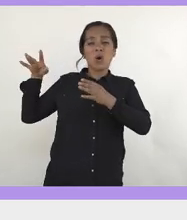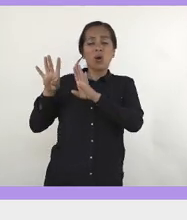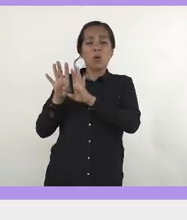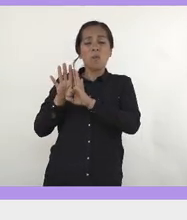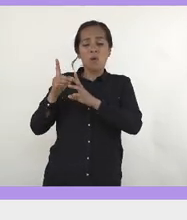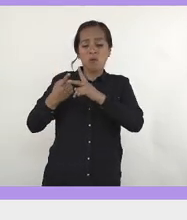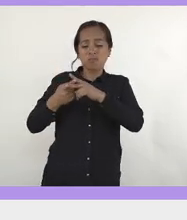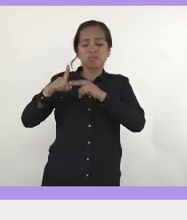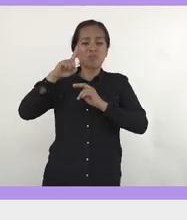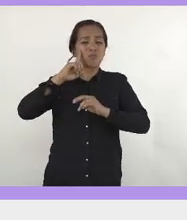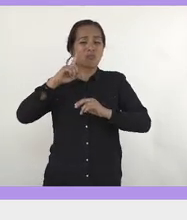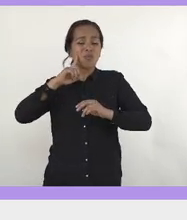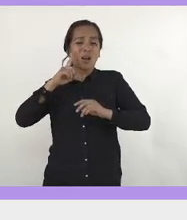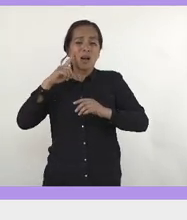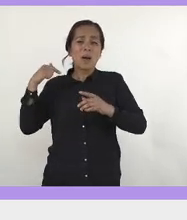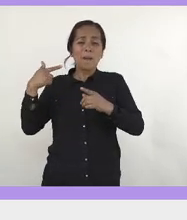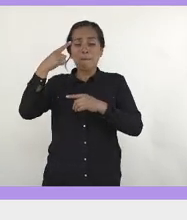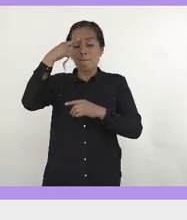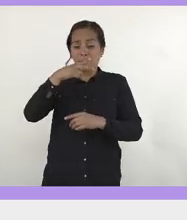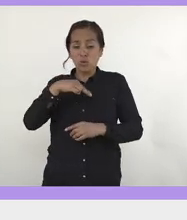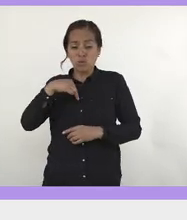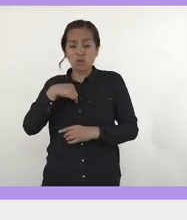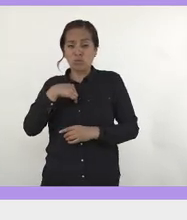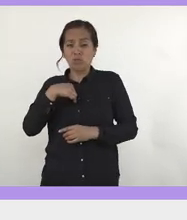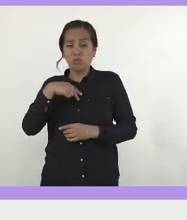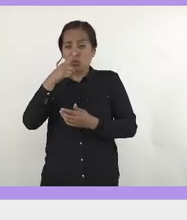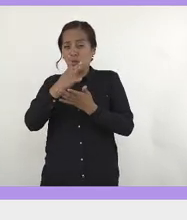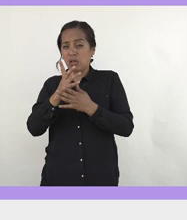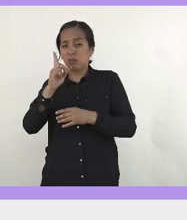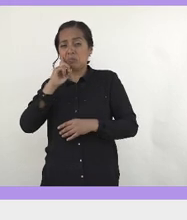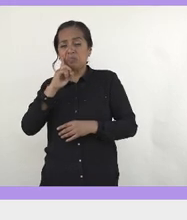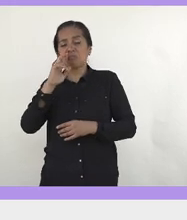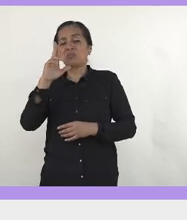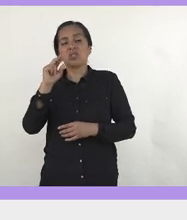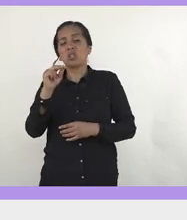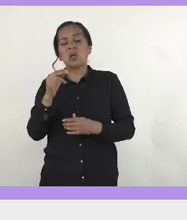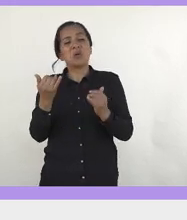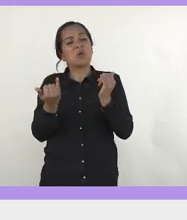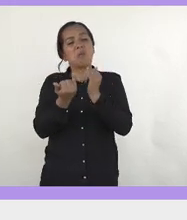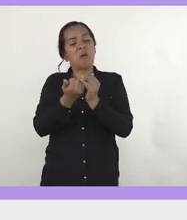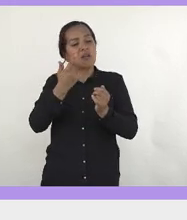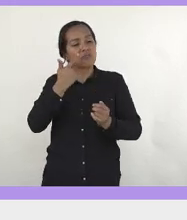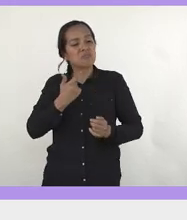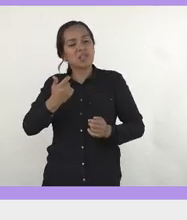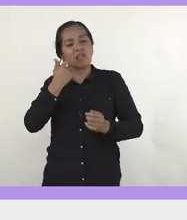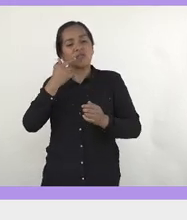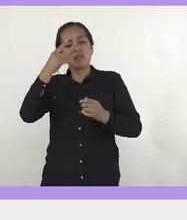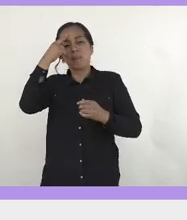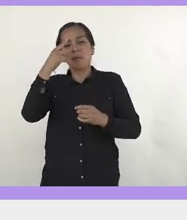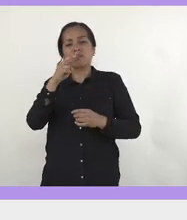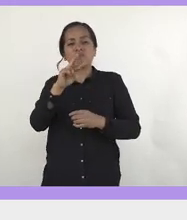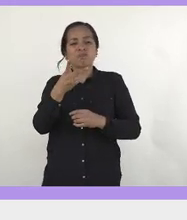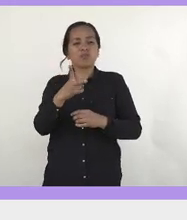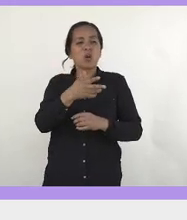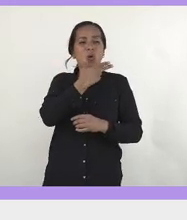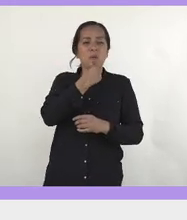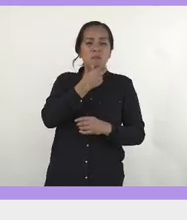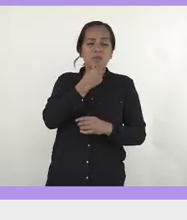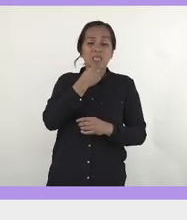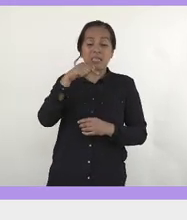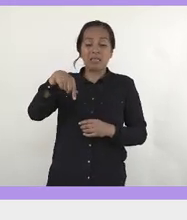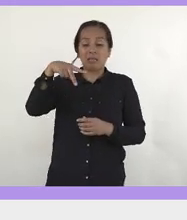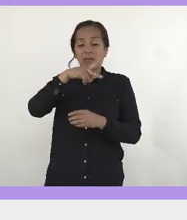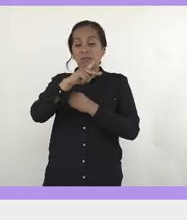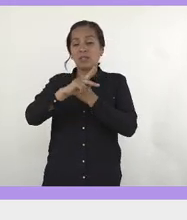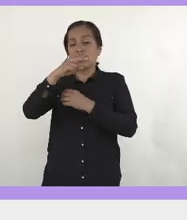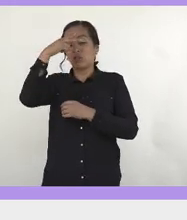solo es por nosotras, también es por ustedes los chicos, por los hombres. Si bien en países como México,